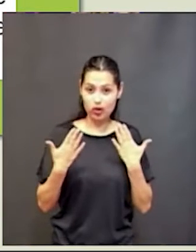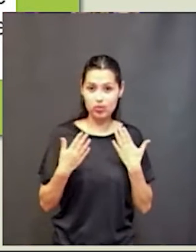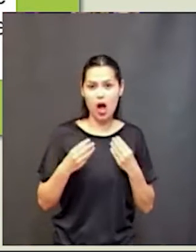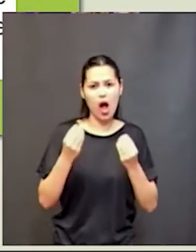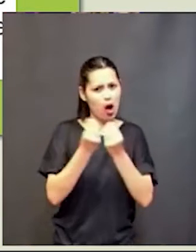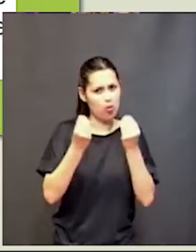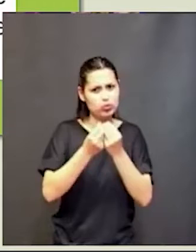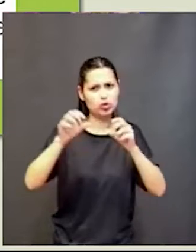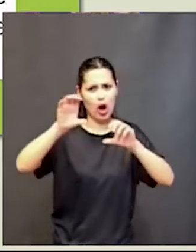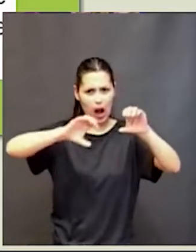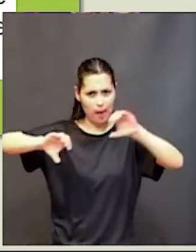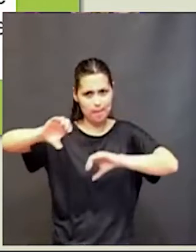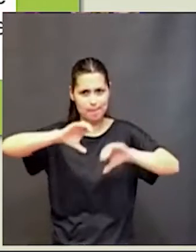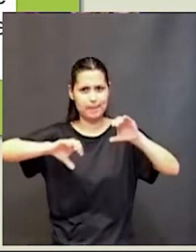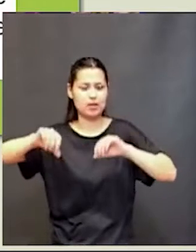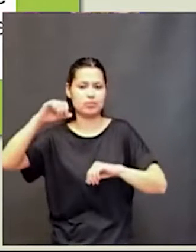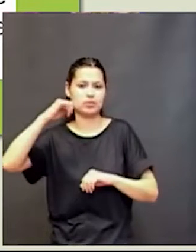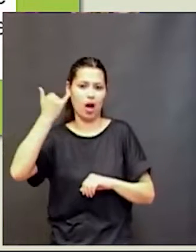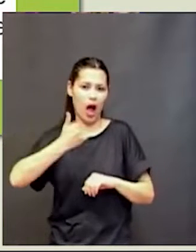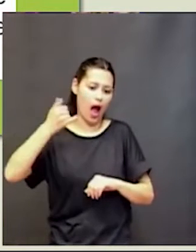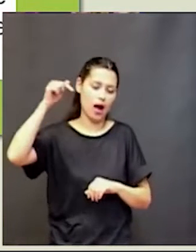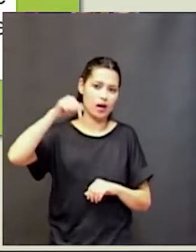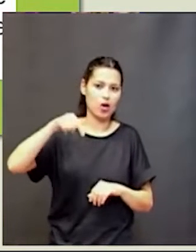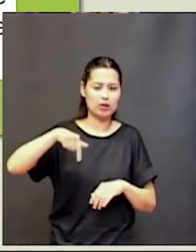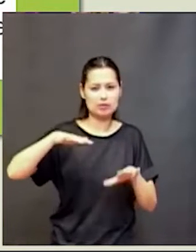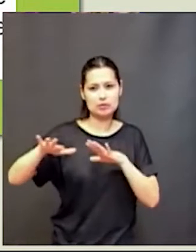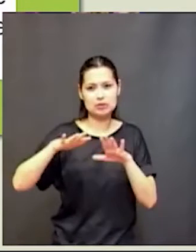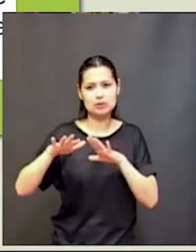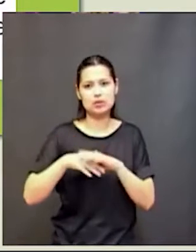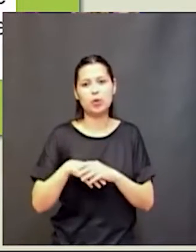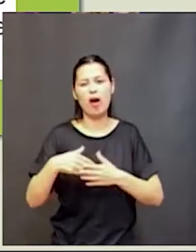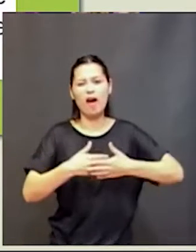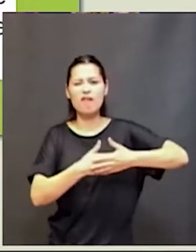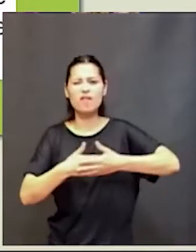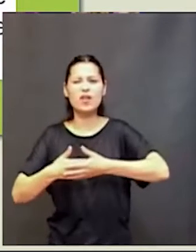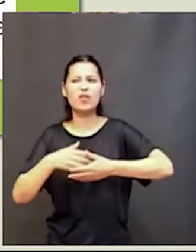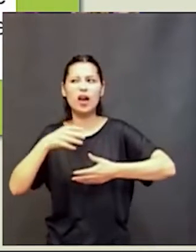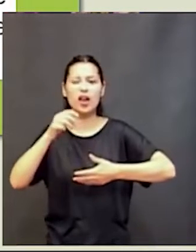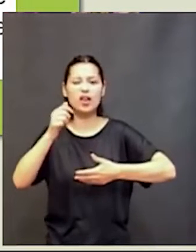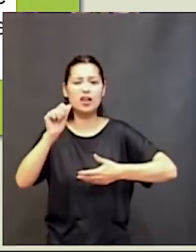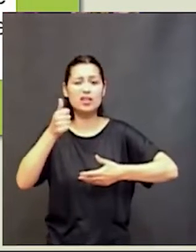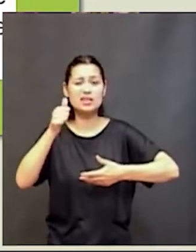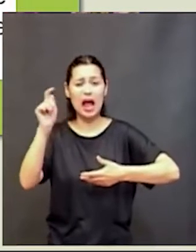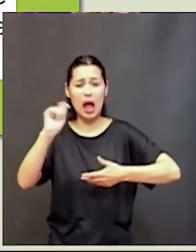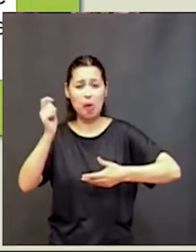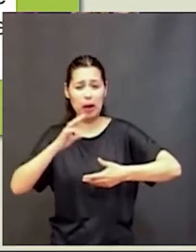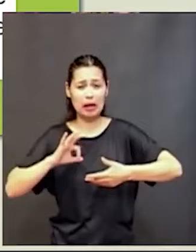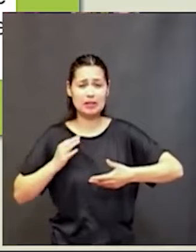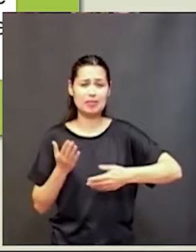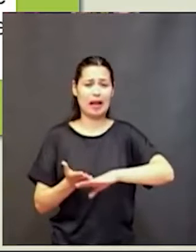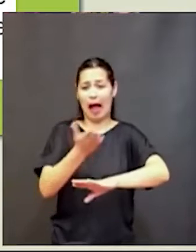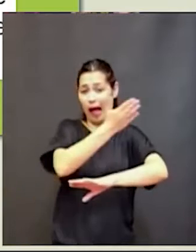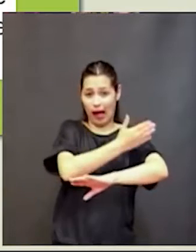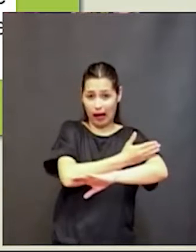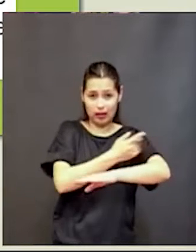esta última década que por ejemplo observan a bebés de menos de seis meses de vida que se sorprenden, son conceptos de física,